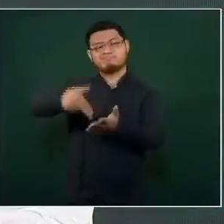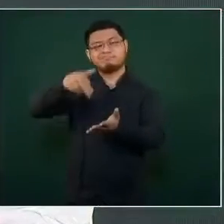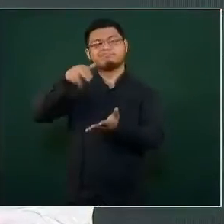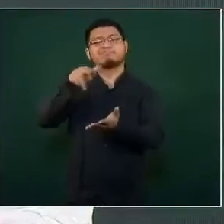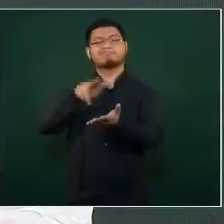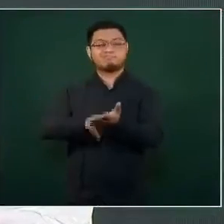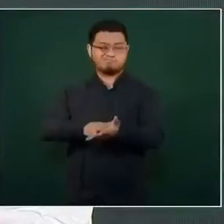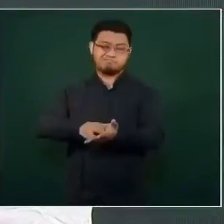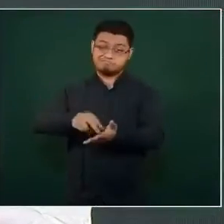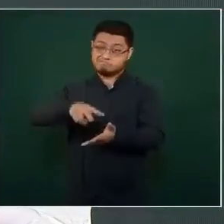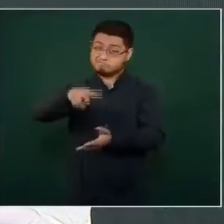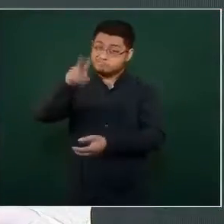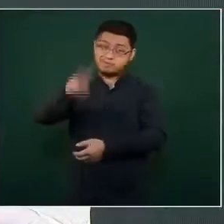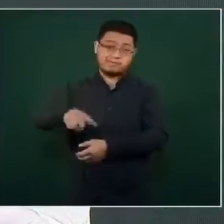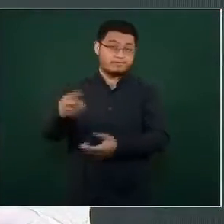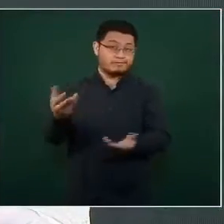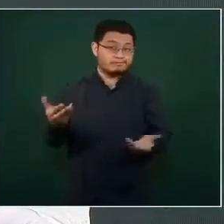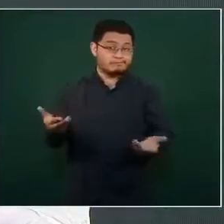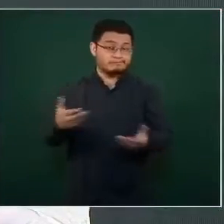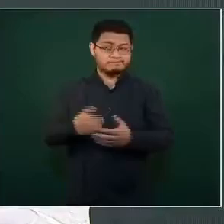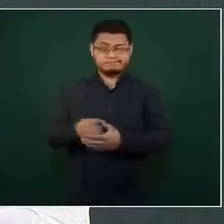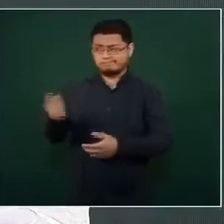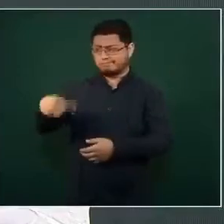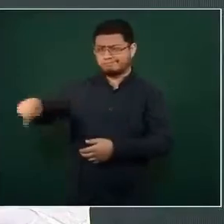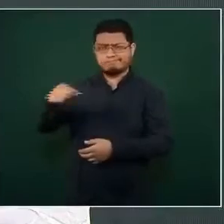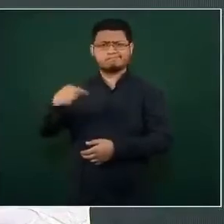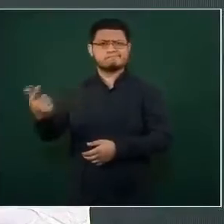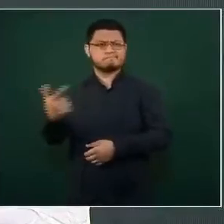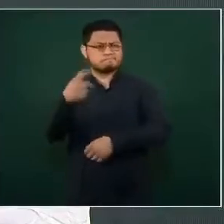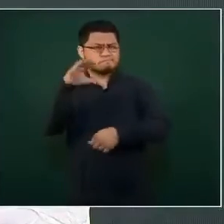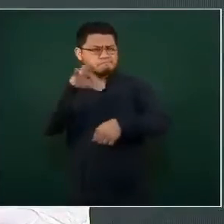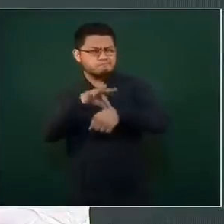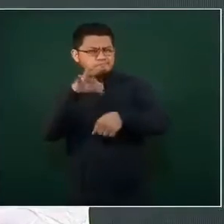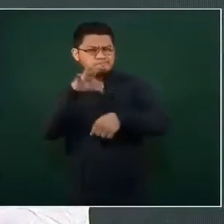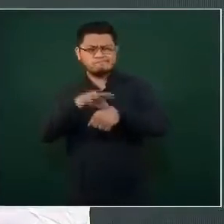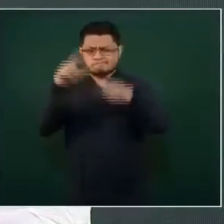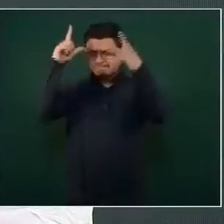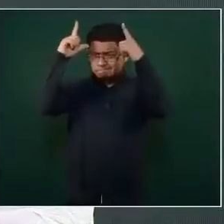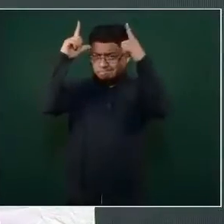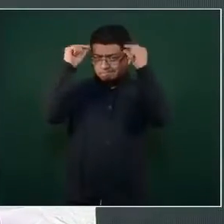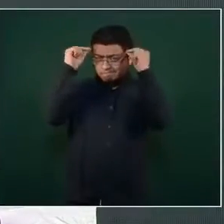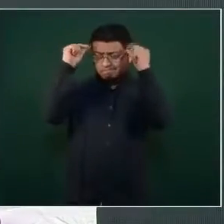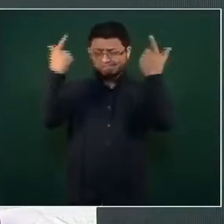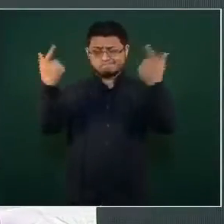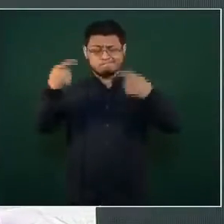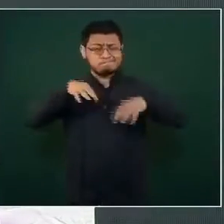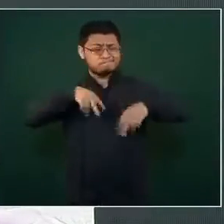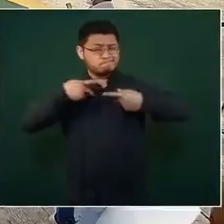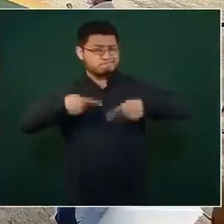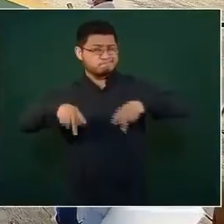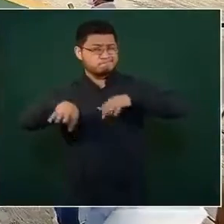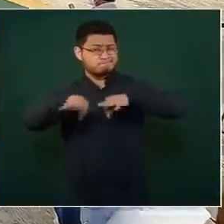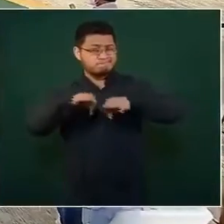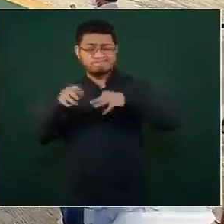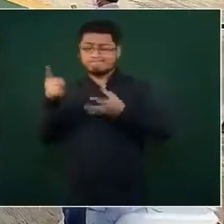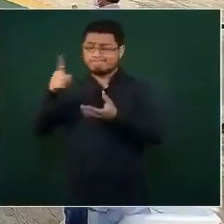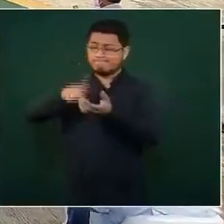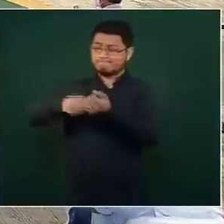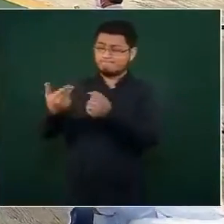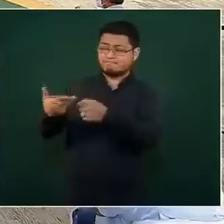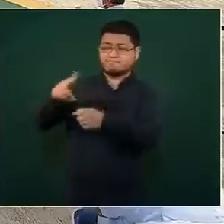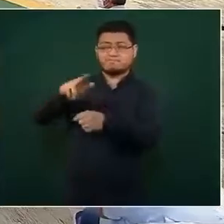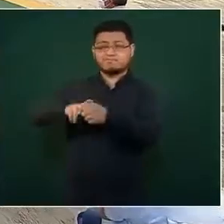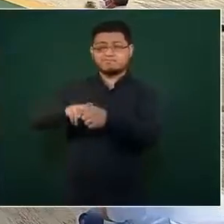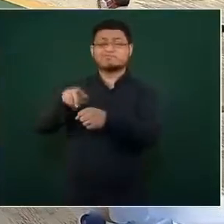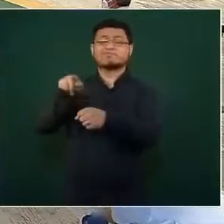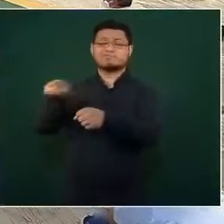todos los médicos, enfermeras, trabajadores de la salud, que